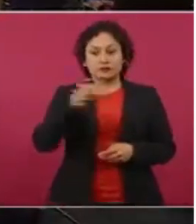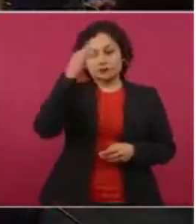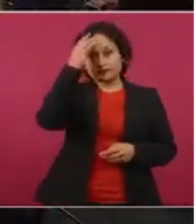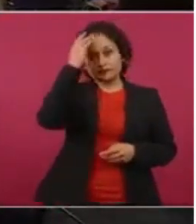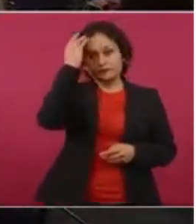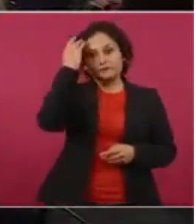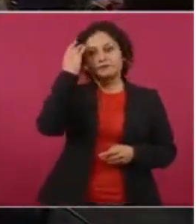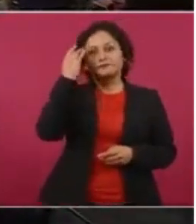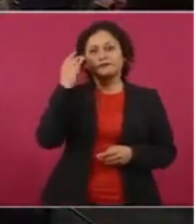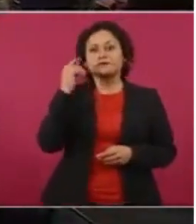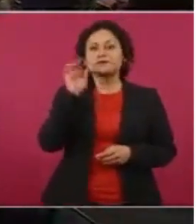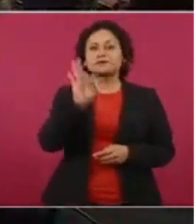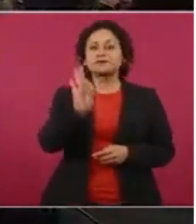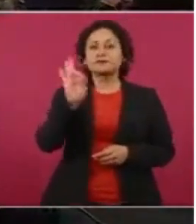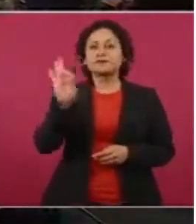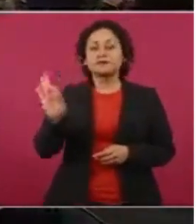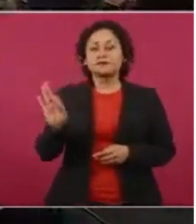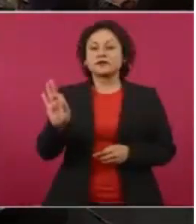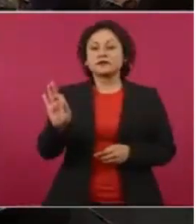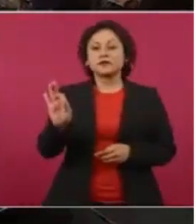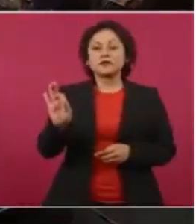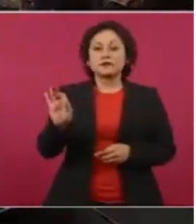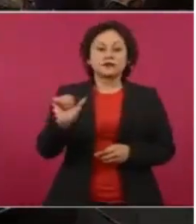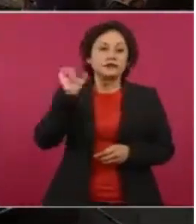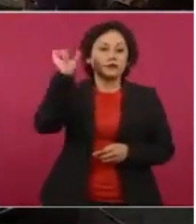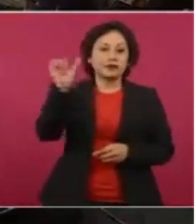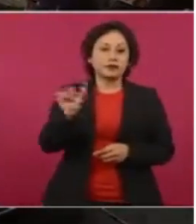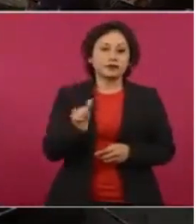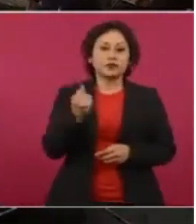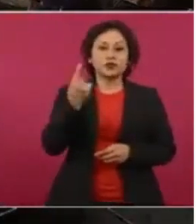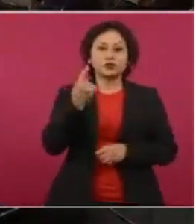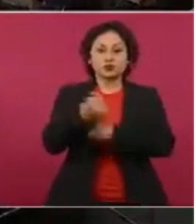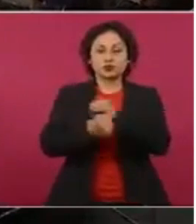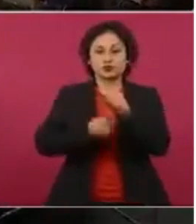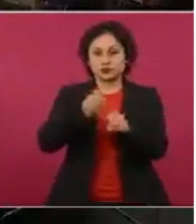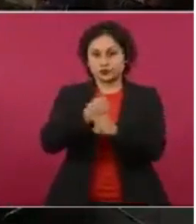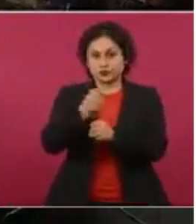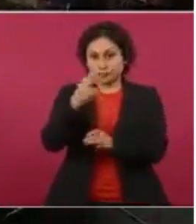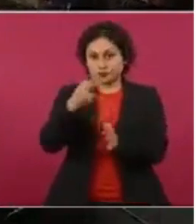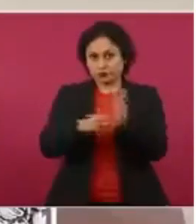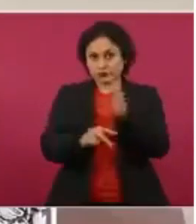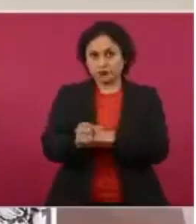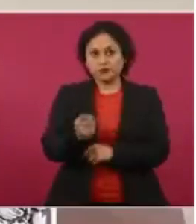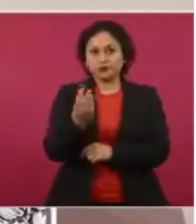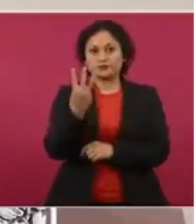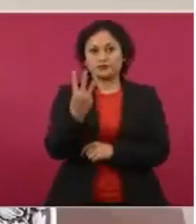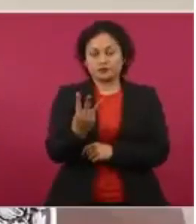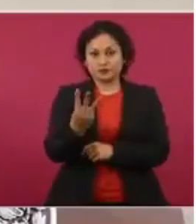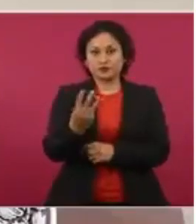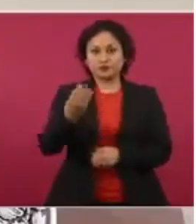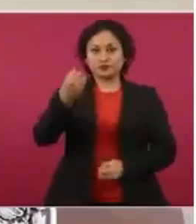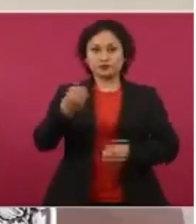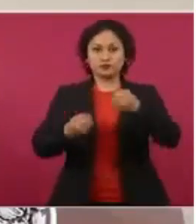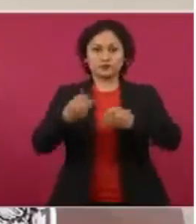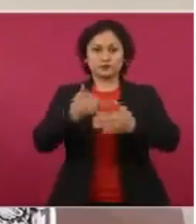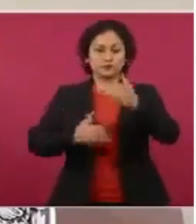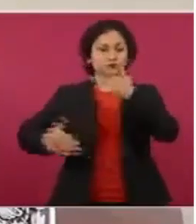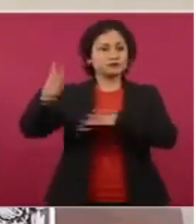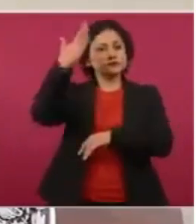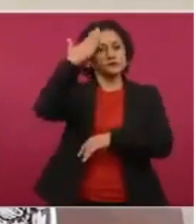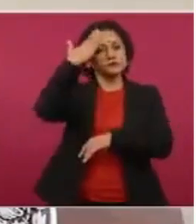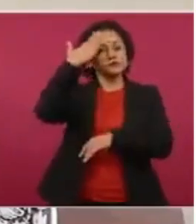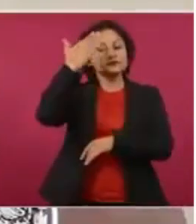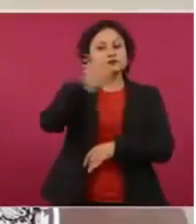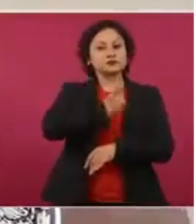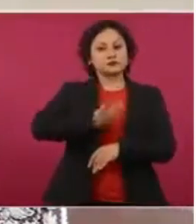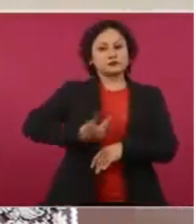Con fecha 1 de abril de 2023, la ministra presidenta de la Suprema Corte